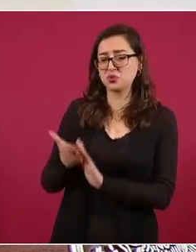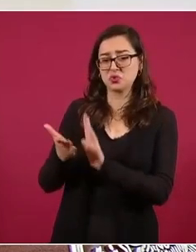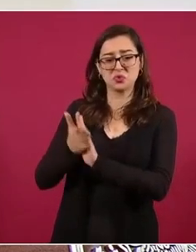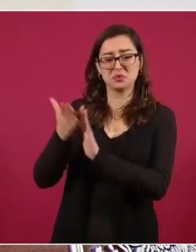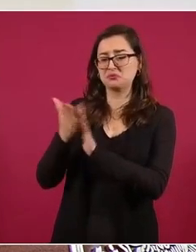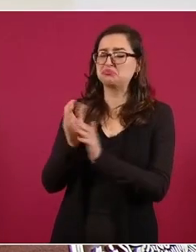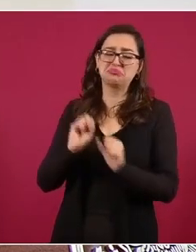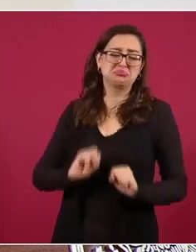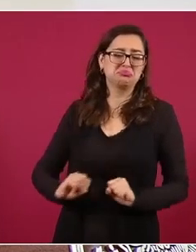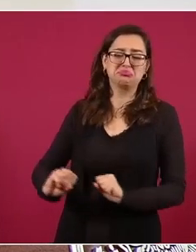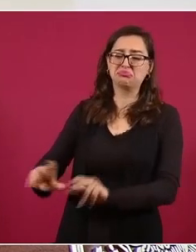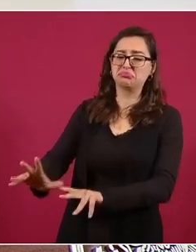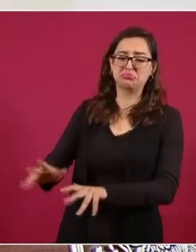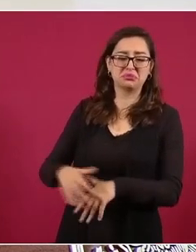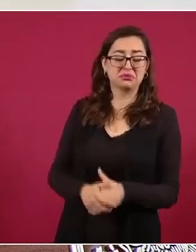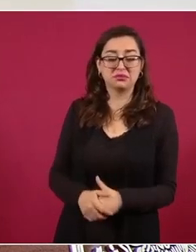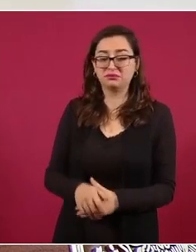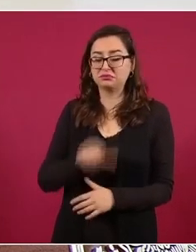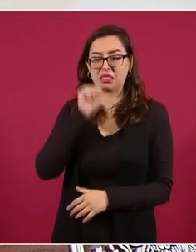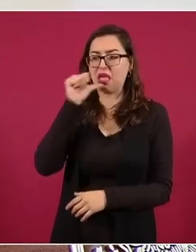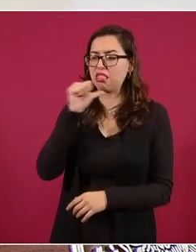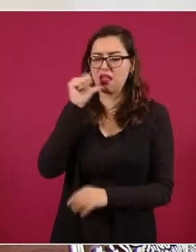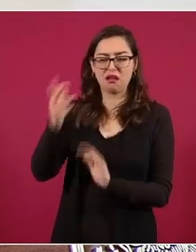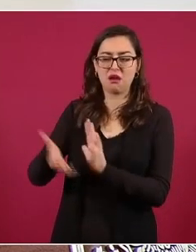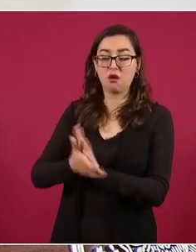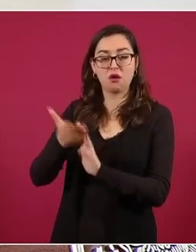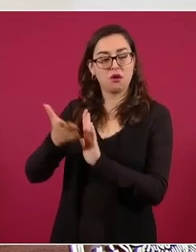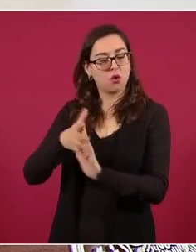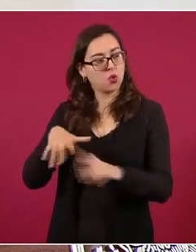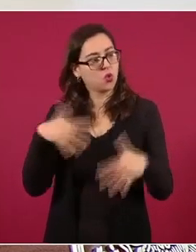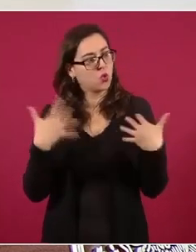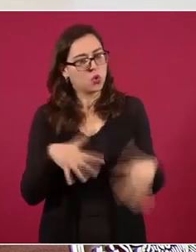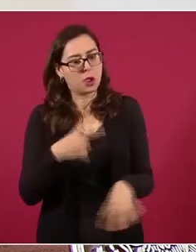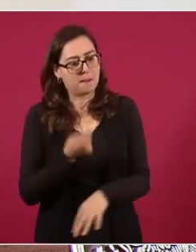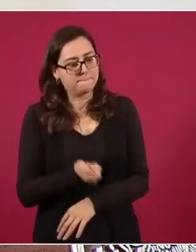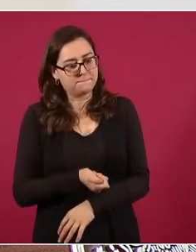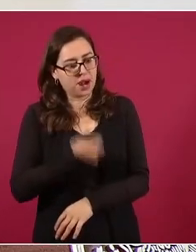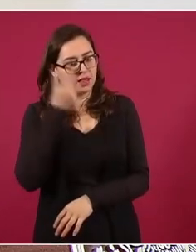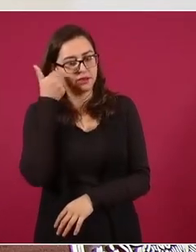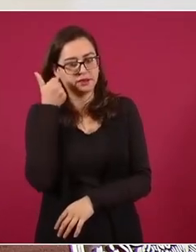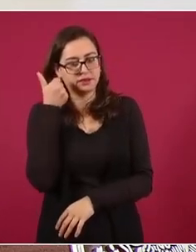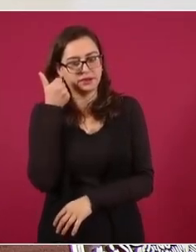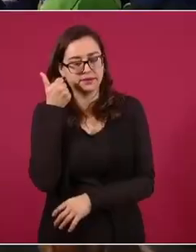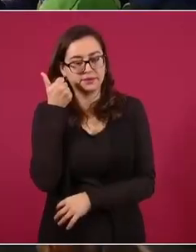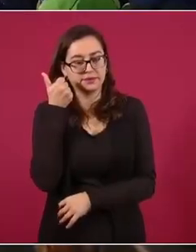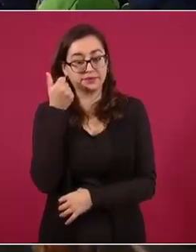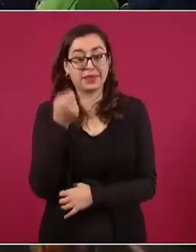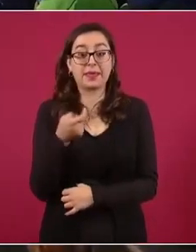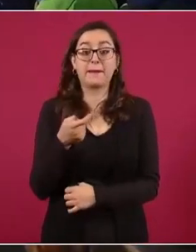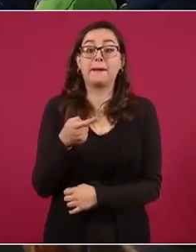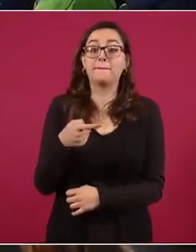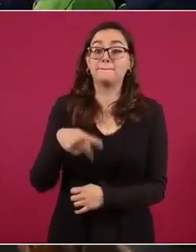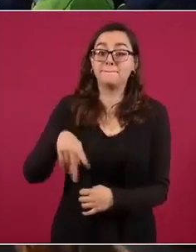en no hacer muro. Sin embargo,